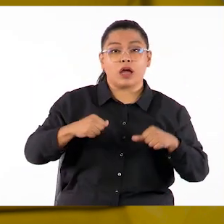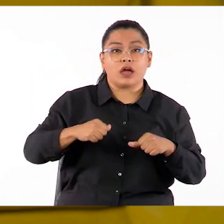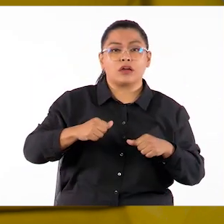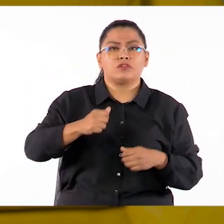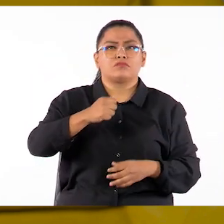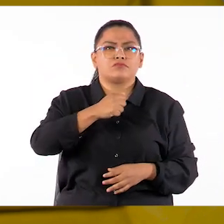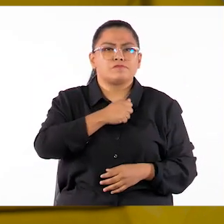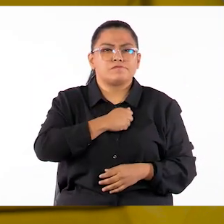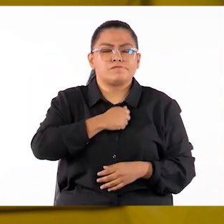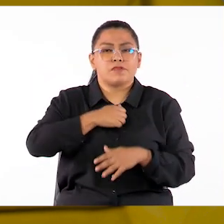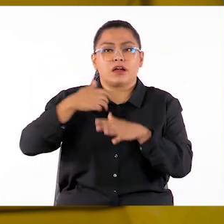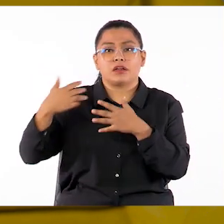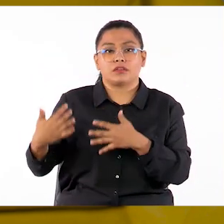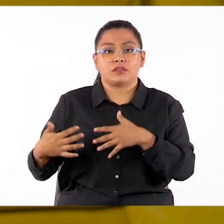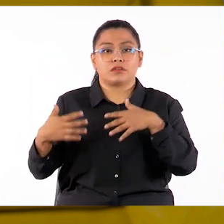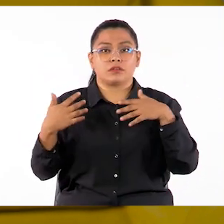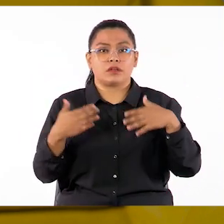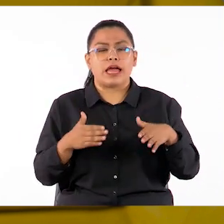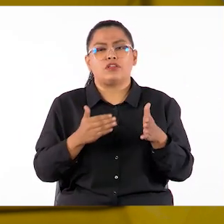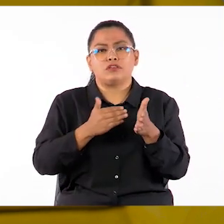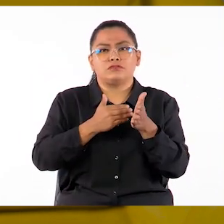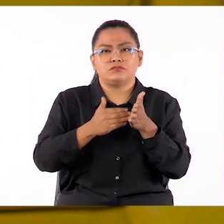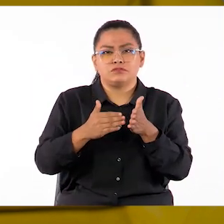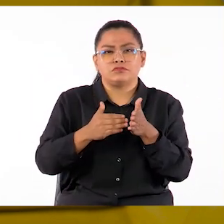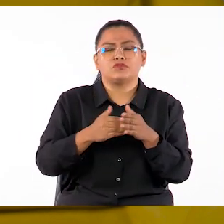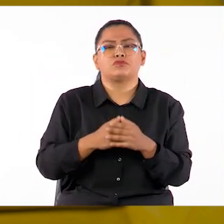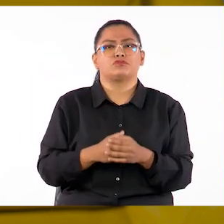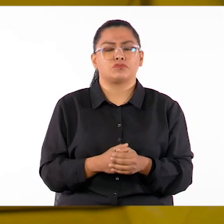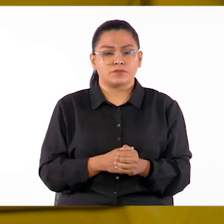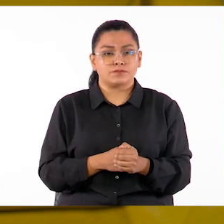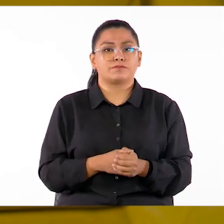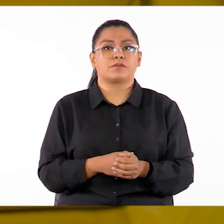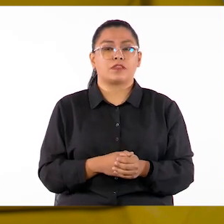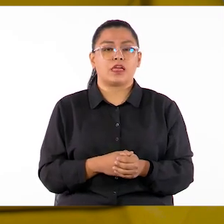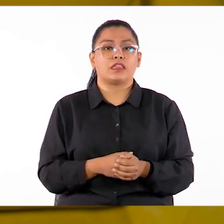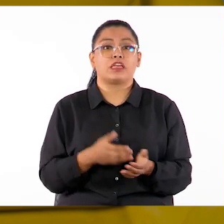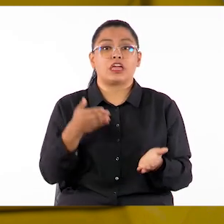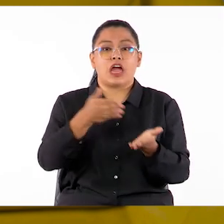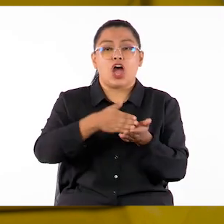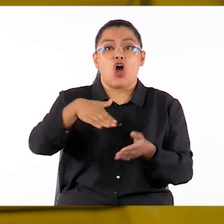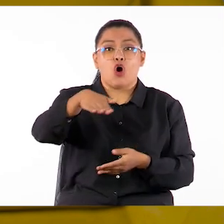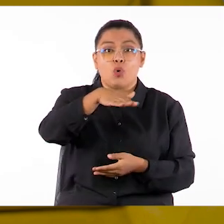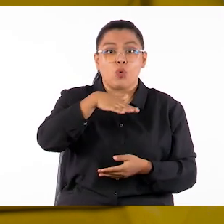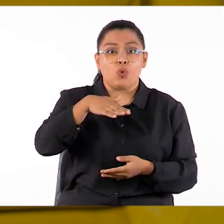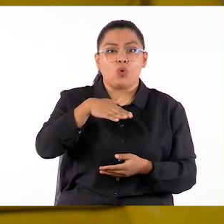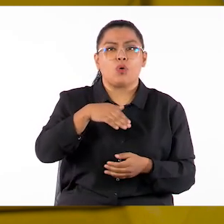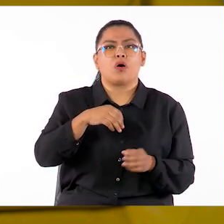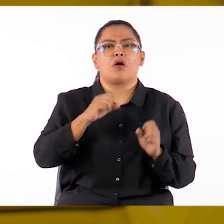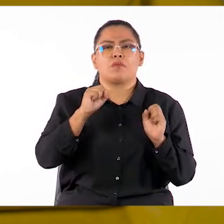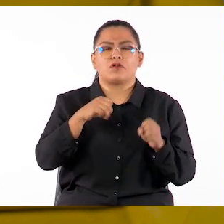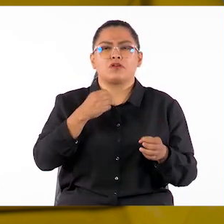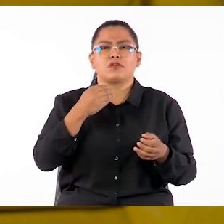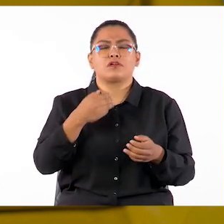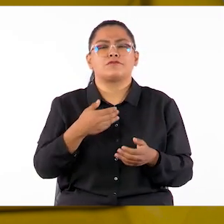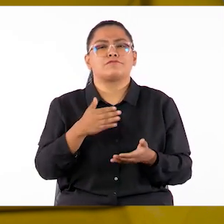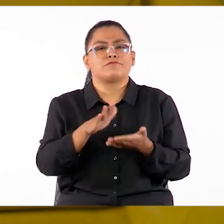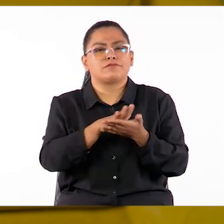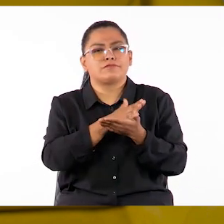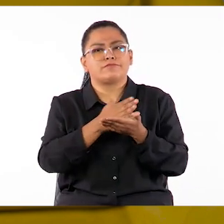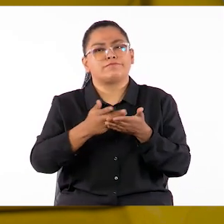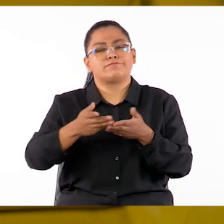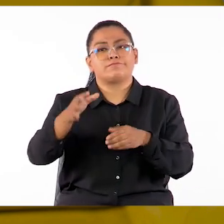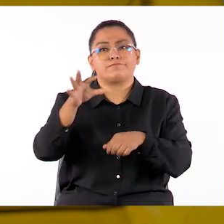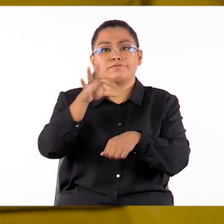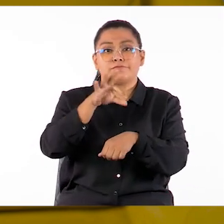Como punto de llegada, el sincrónico es valioso para compartir producción, comentar experiencias e incluso